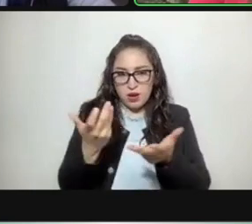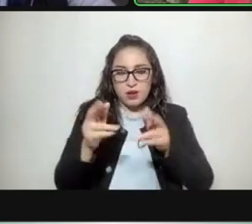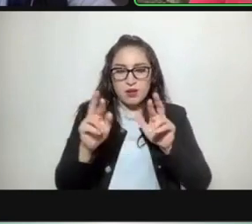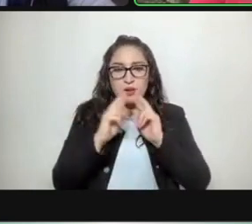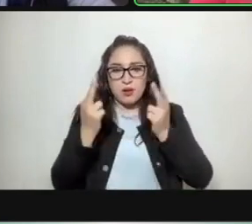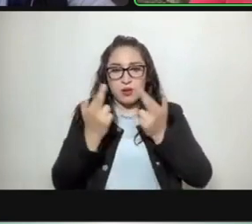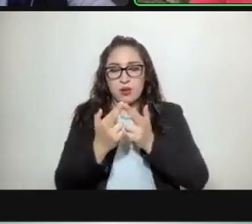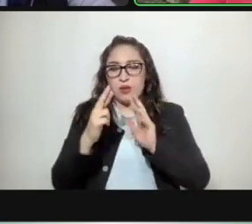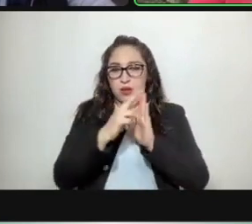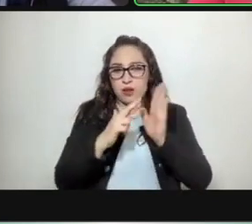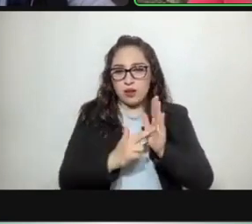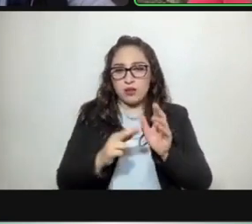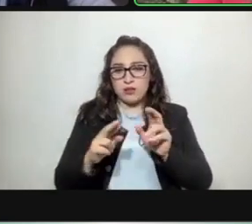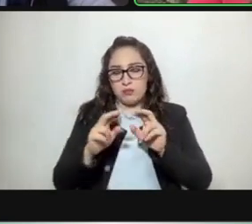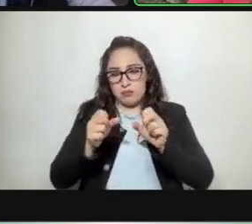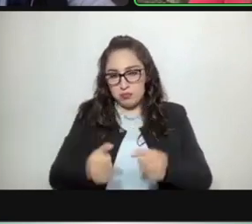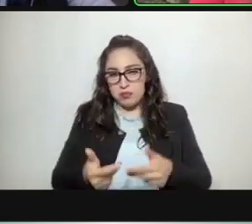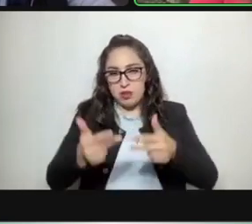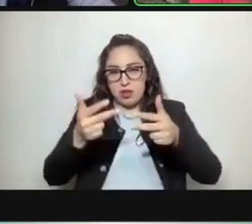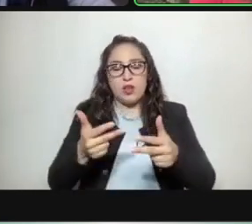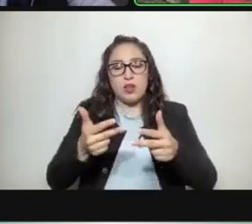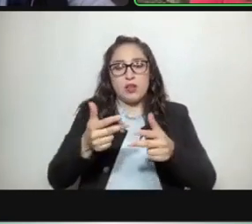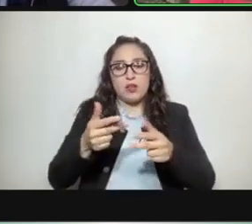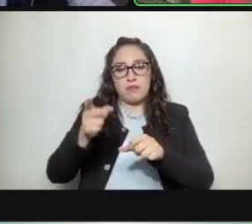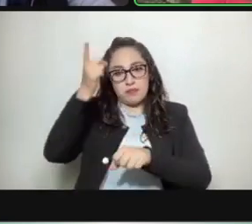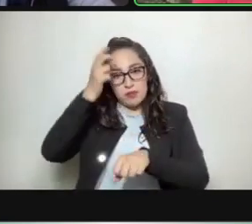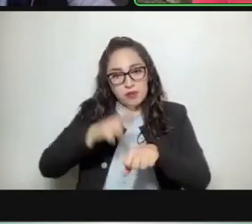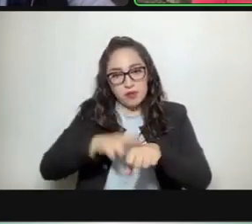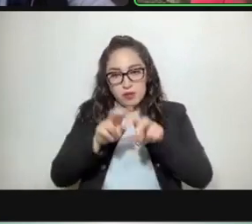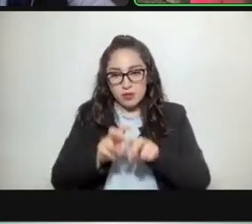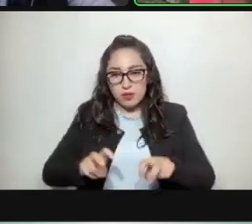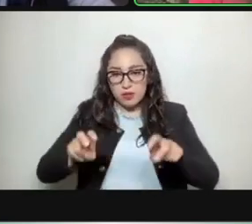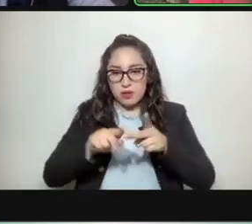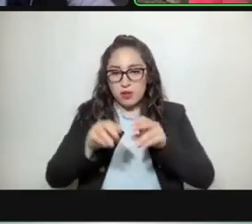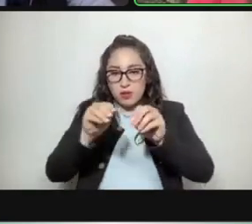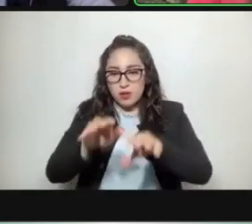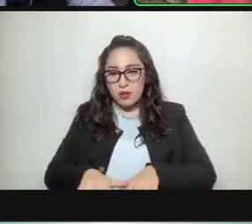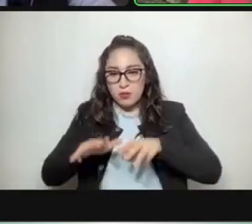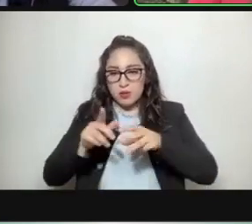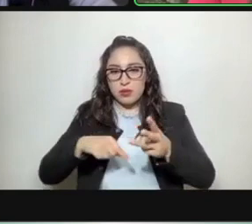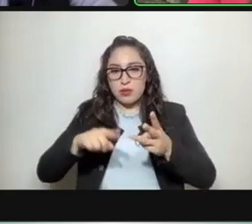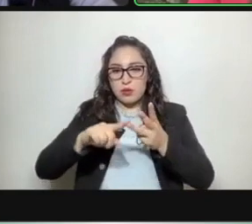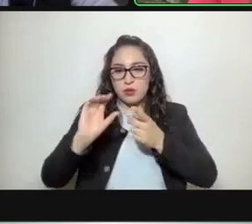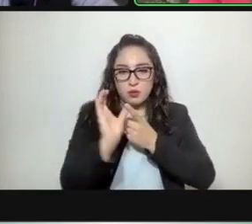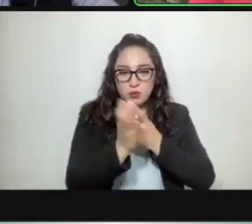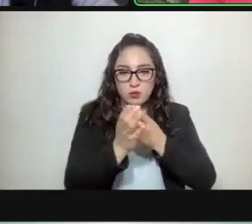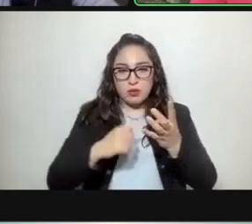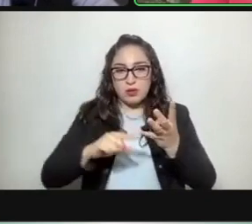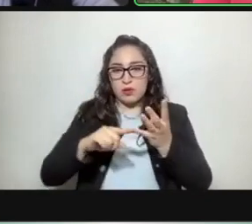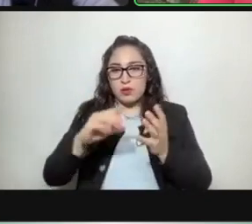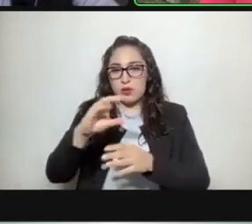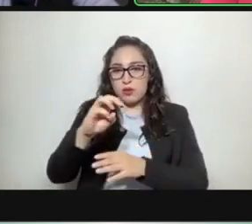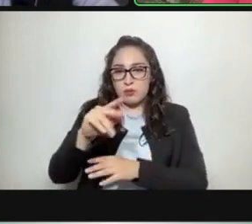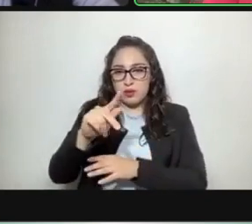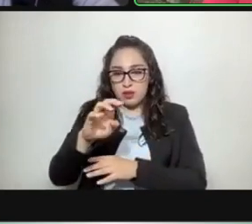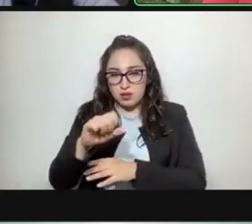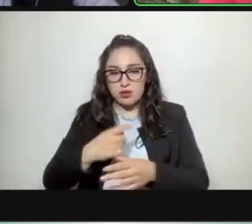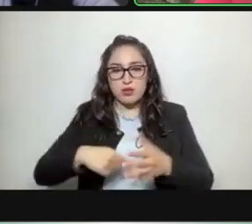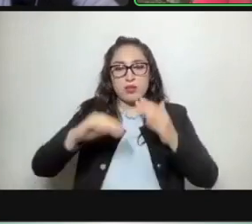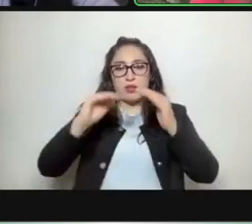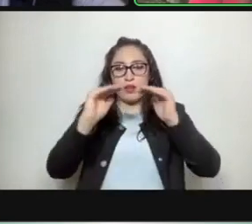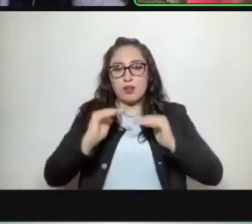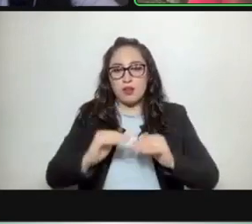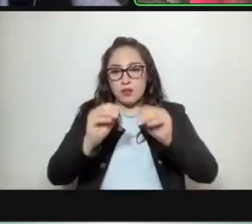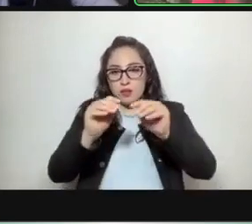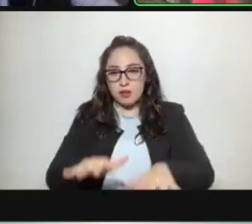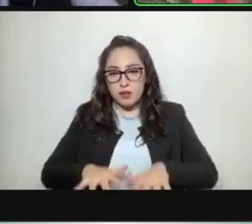entonces vía remota para el pleno mesa directiva la conferencia comisiones comités y de la comisión permanente del Congreso de la Ciudad de